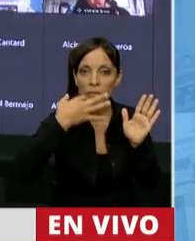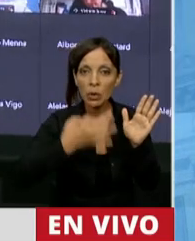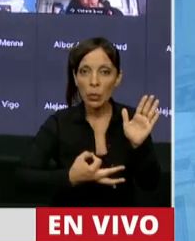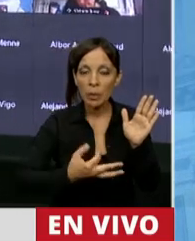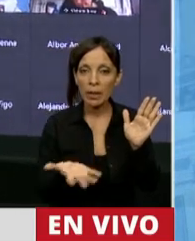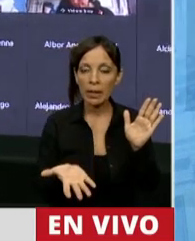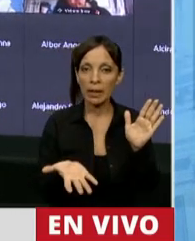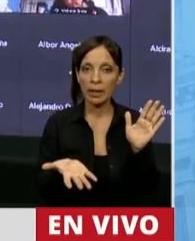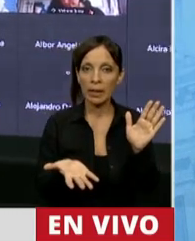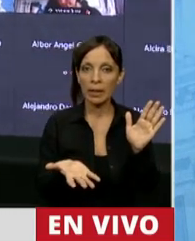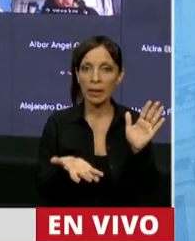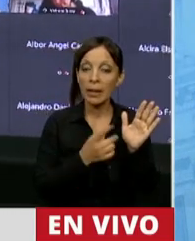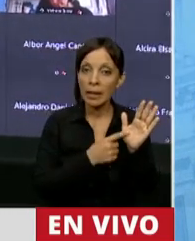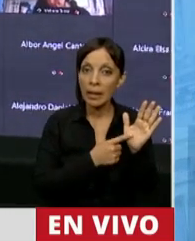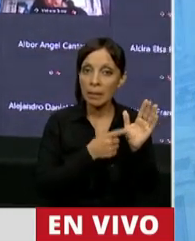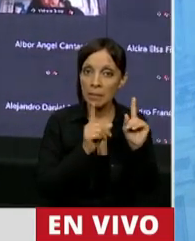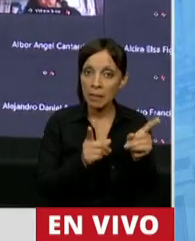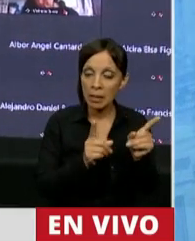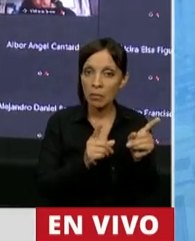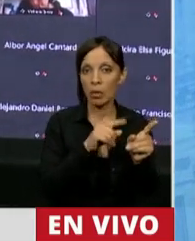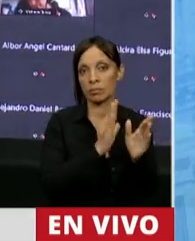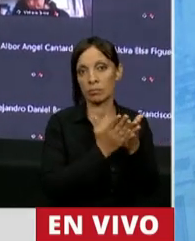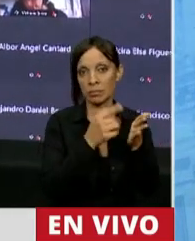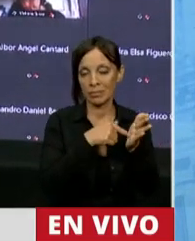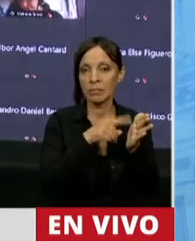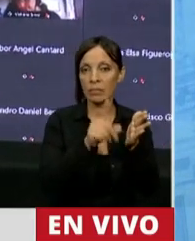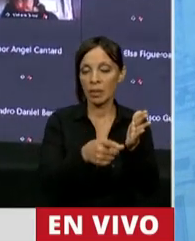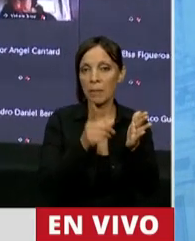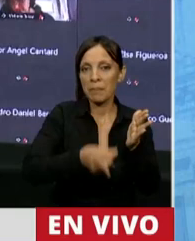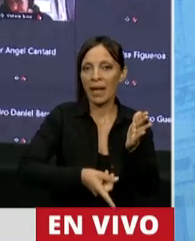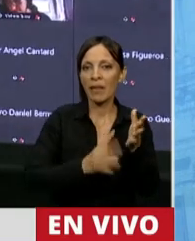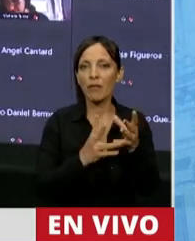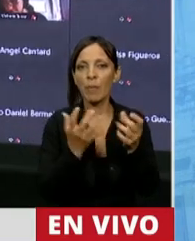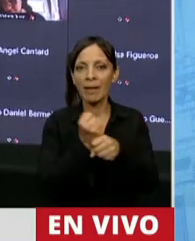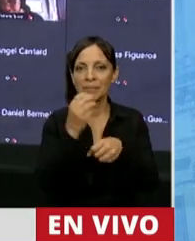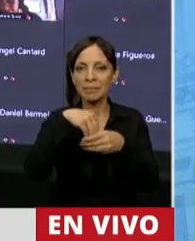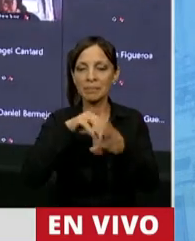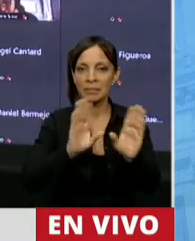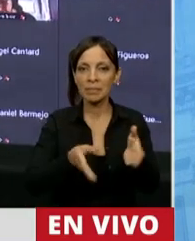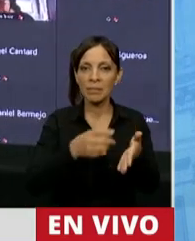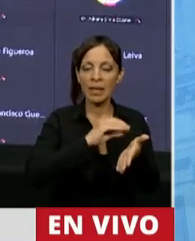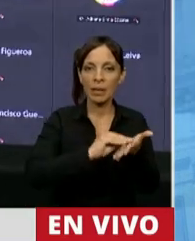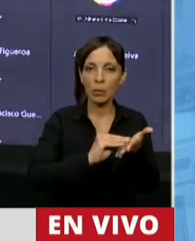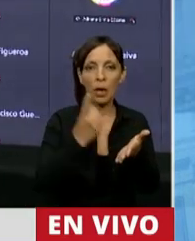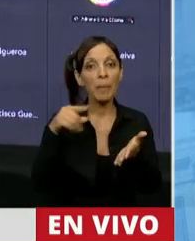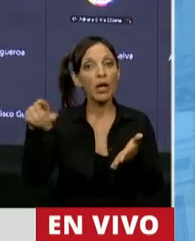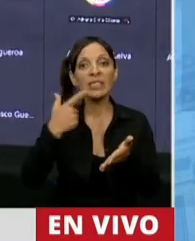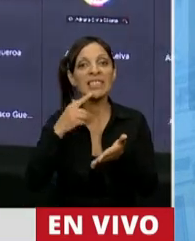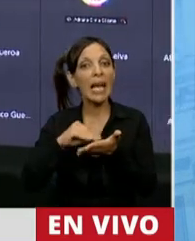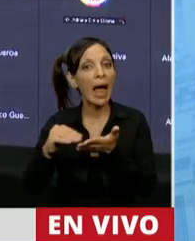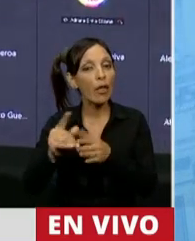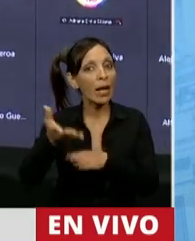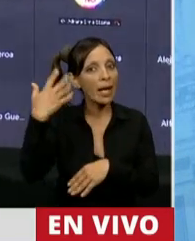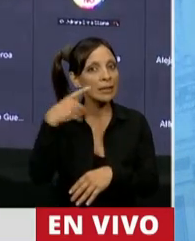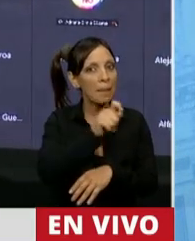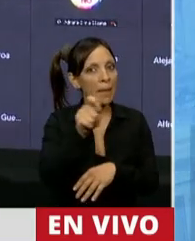regula nuestro funcionamiento. Reglamento que en la Cámara de Senadores hace ya varios meses ha